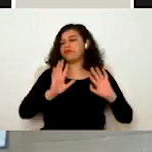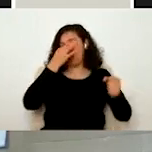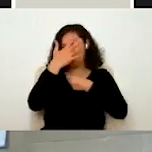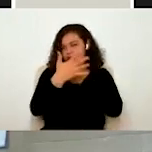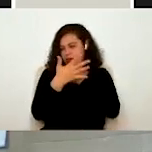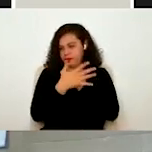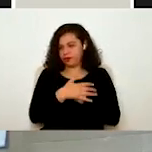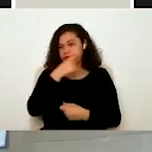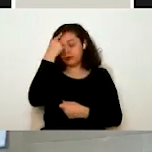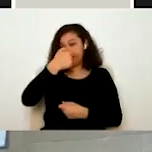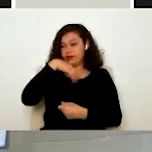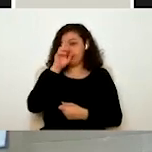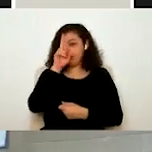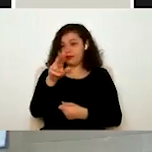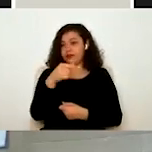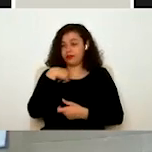para contestarlo le damos clic aquí.